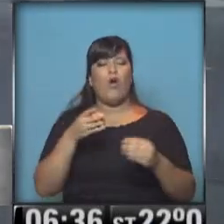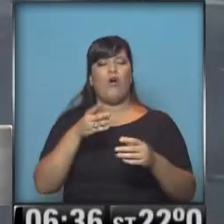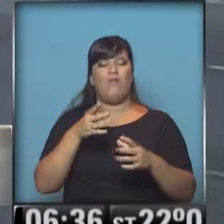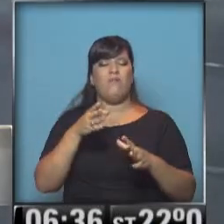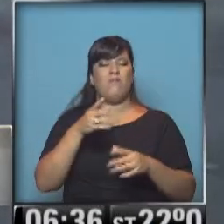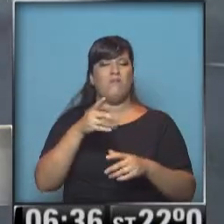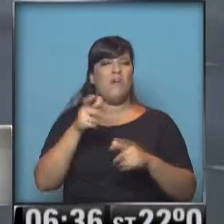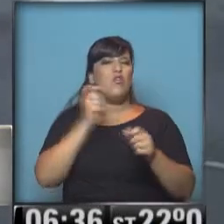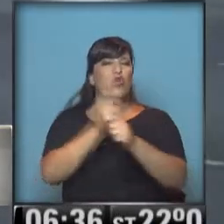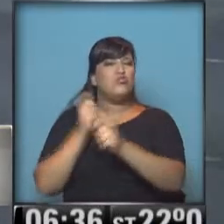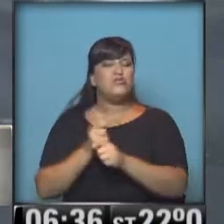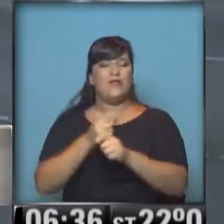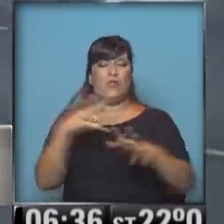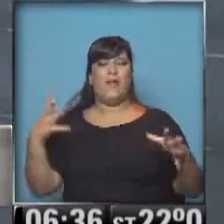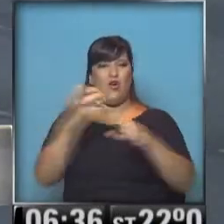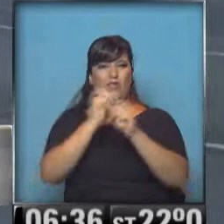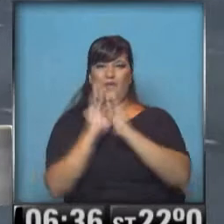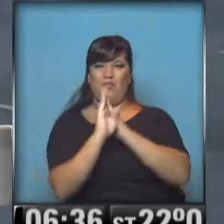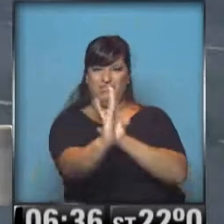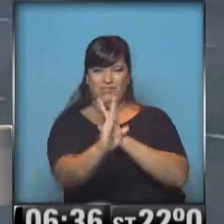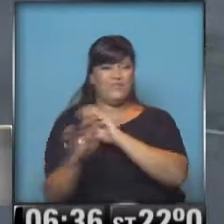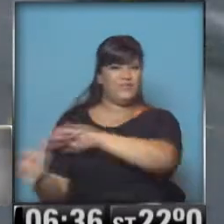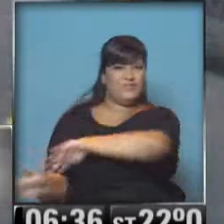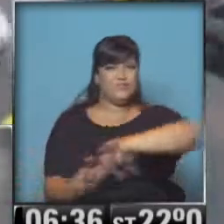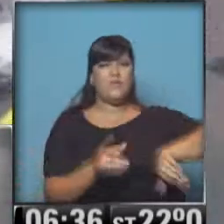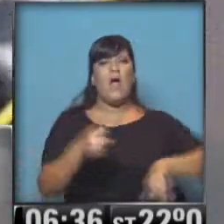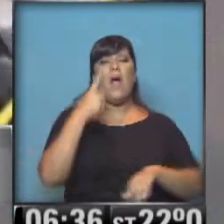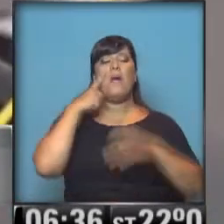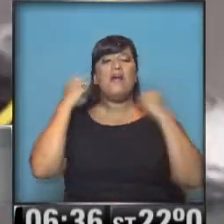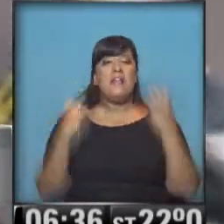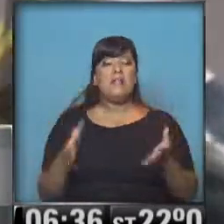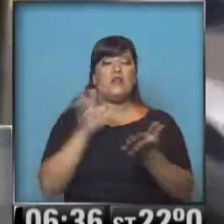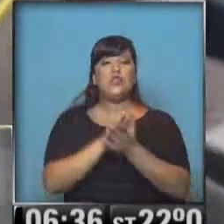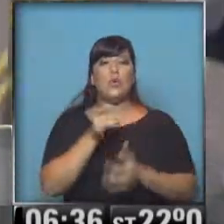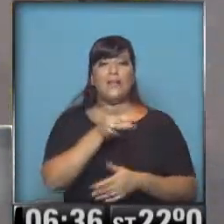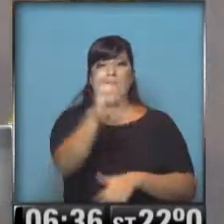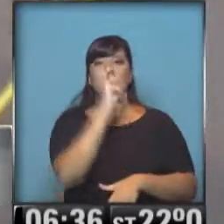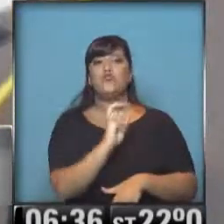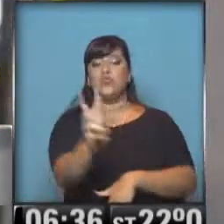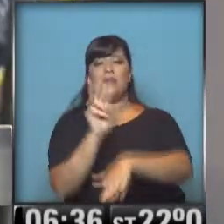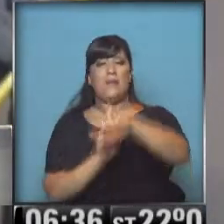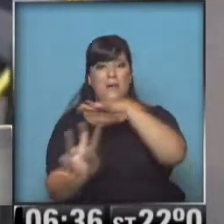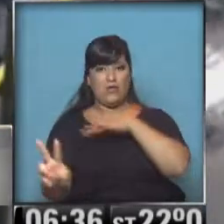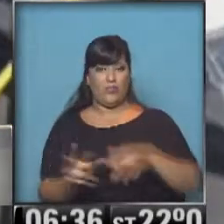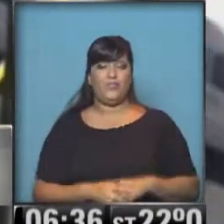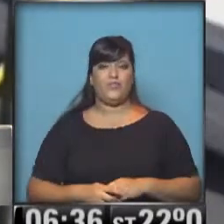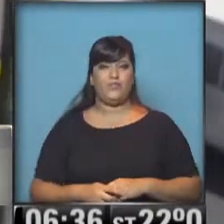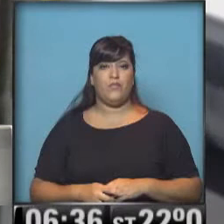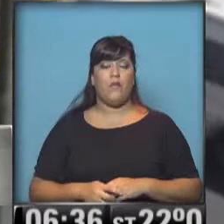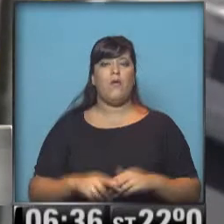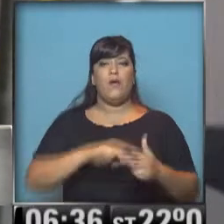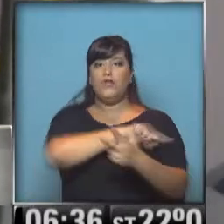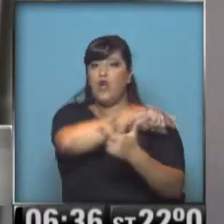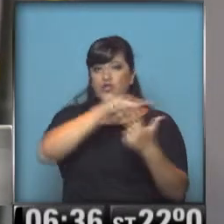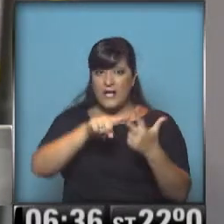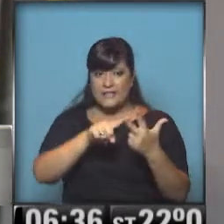de pasajeros. Y hablando de transporte público de pasajeros, veamos cómo están funcionando los servicios, lo hacen de la siguiente manera. Por el momento,